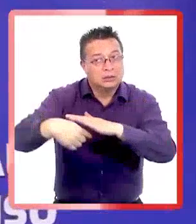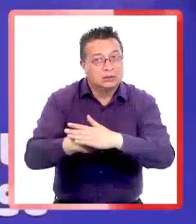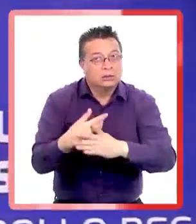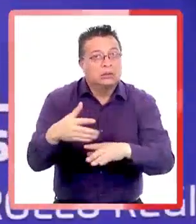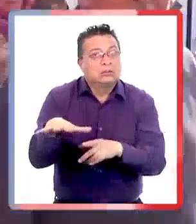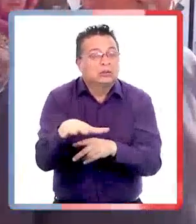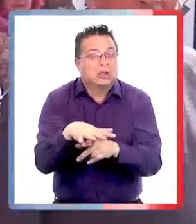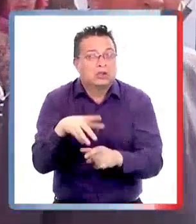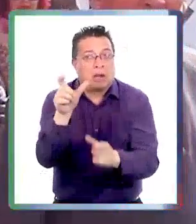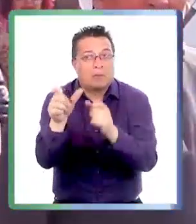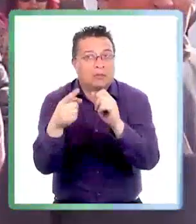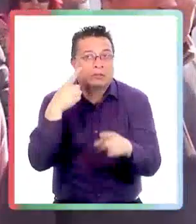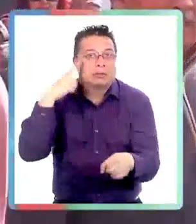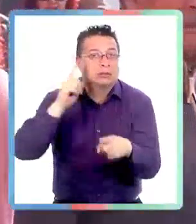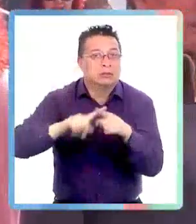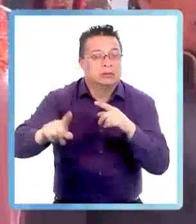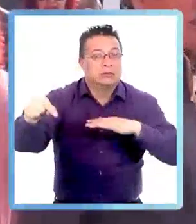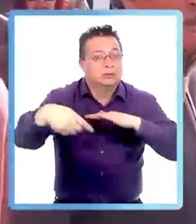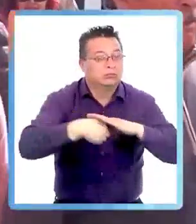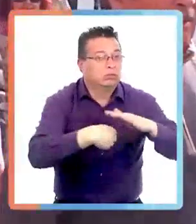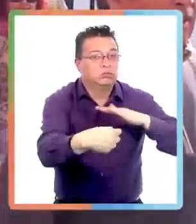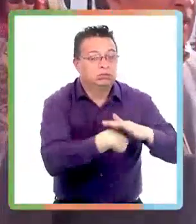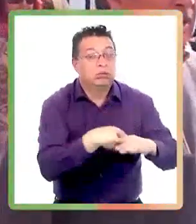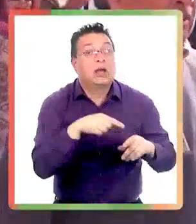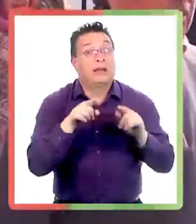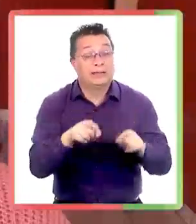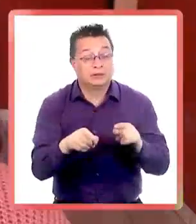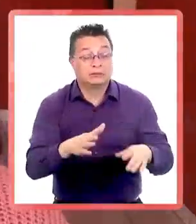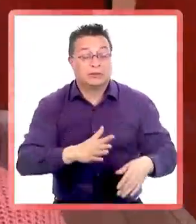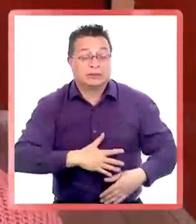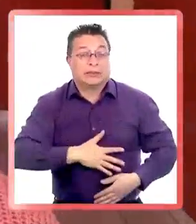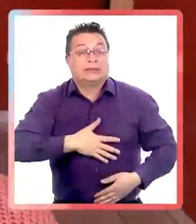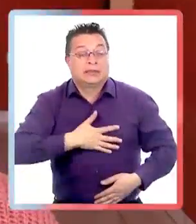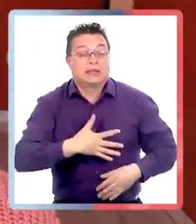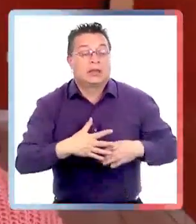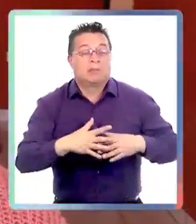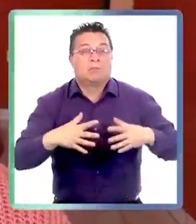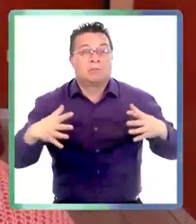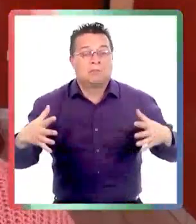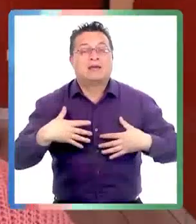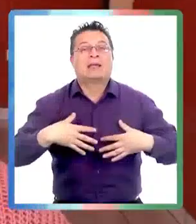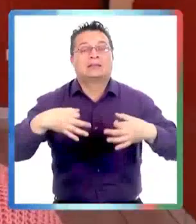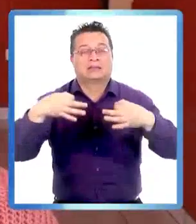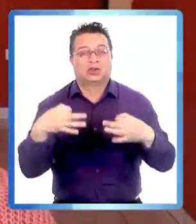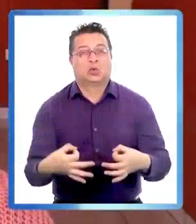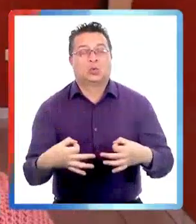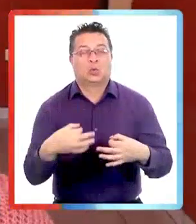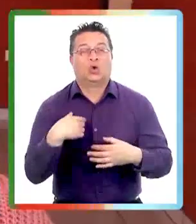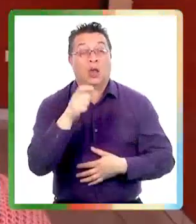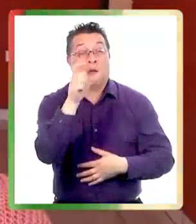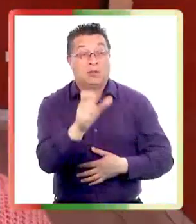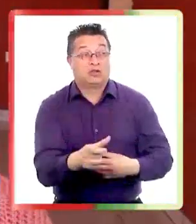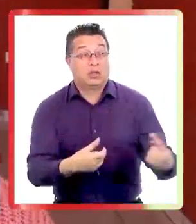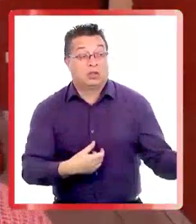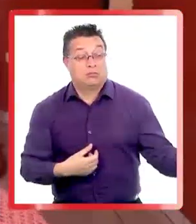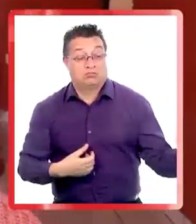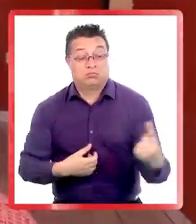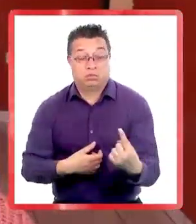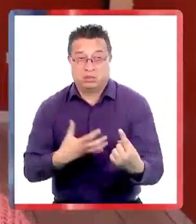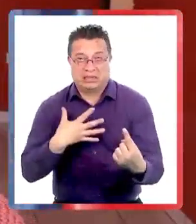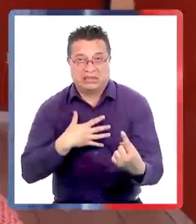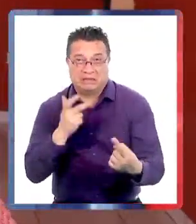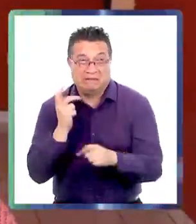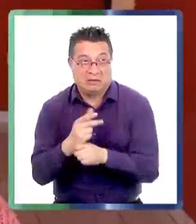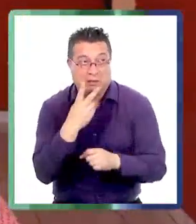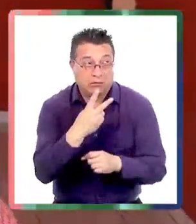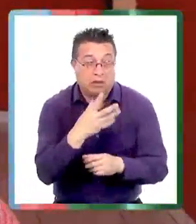situaciones o aparece gente y esto nos da una sensación como de seguridad de que la persona que venga con